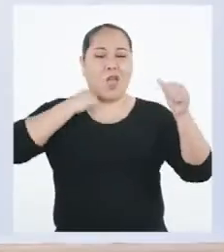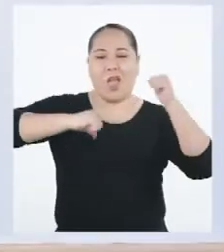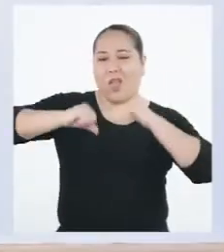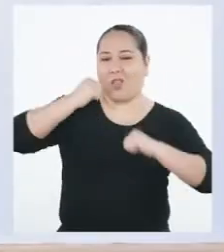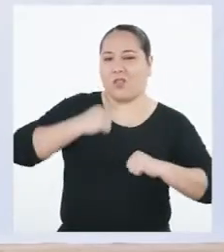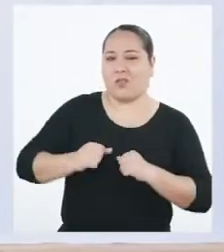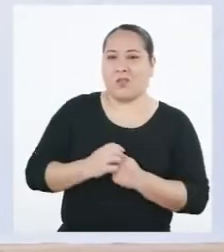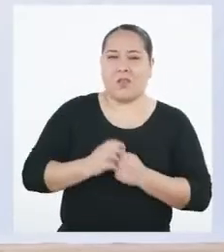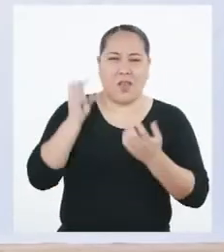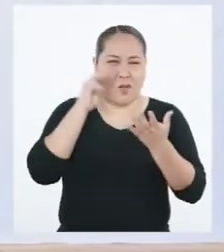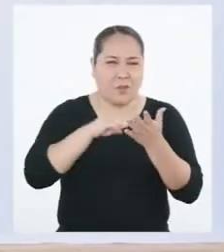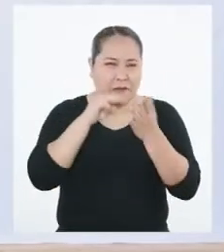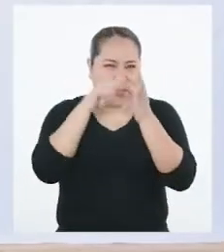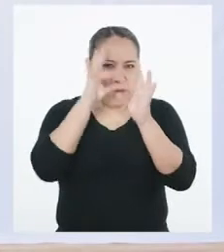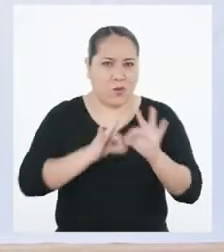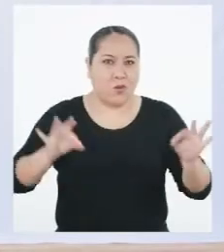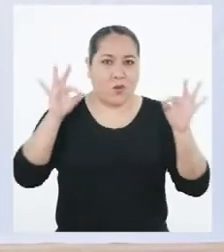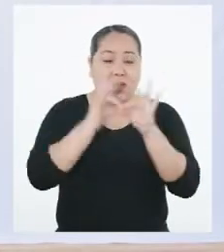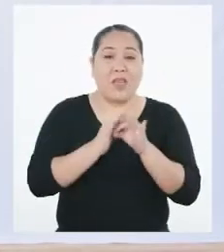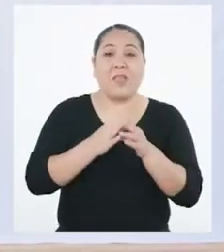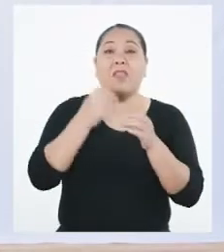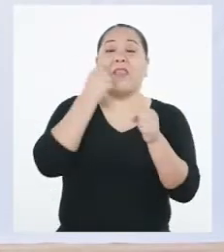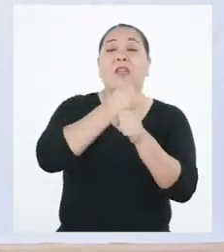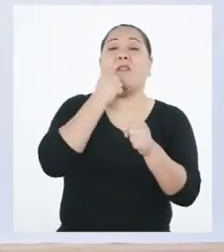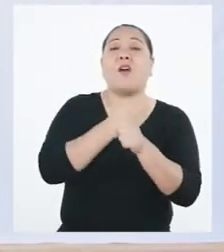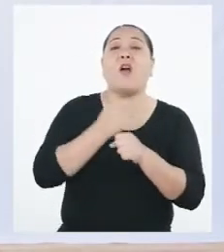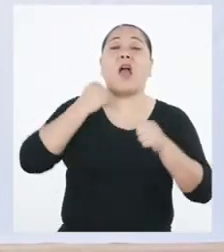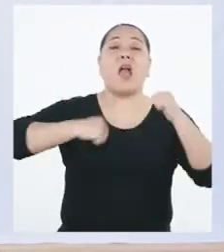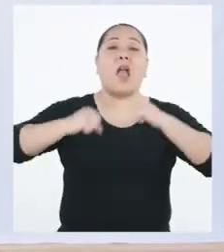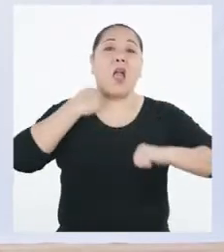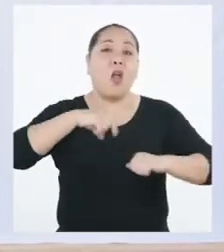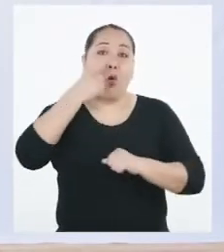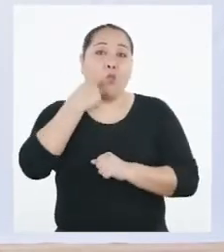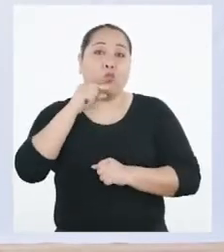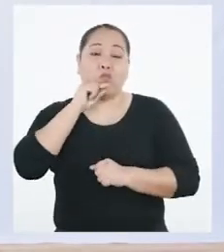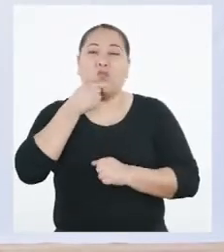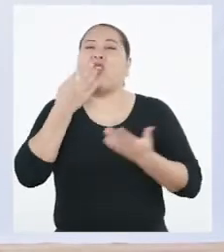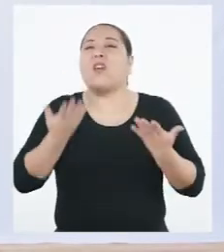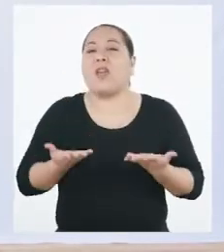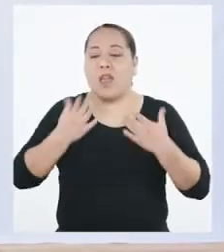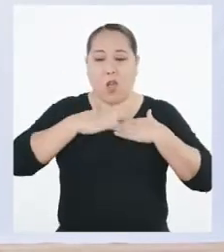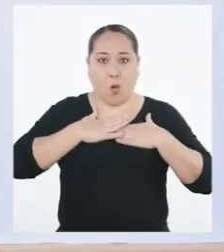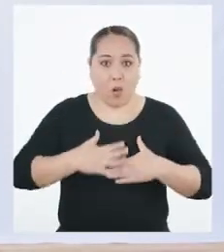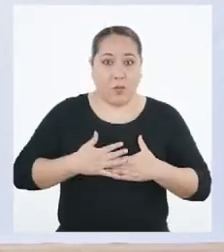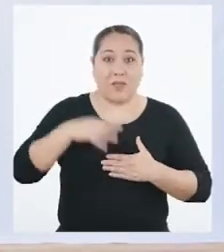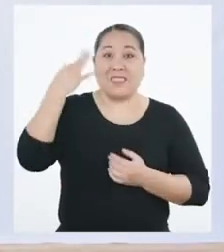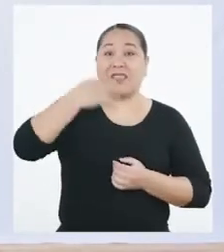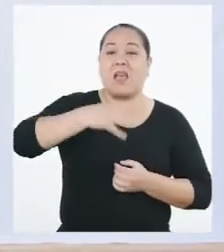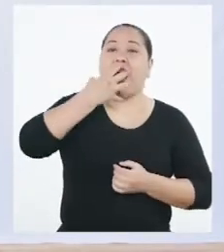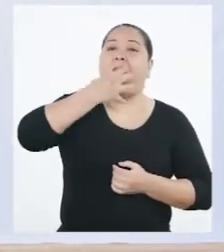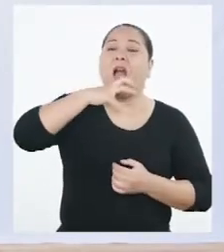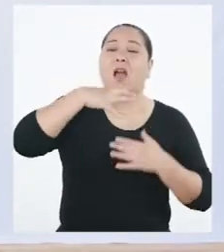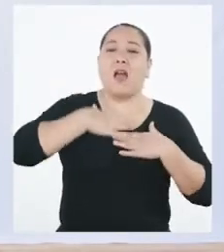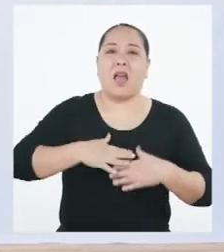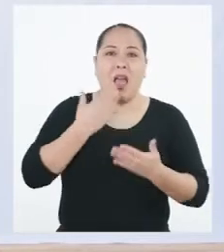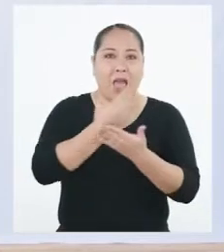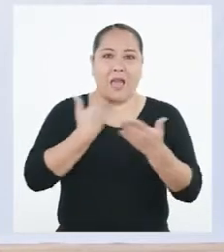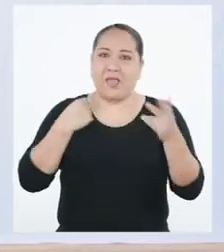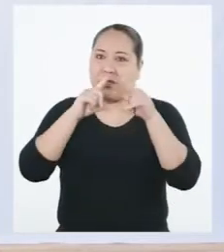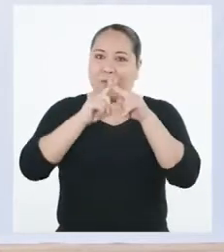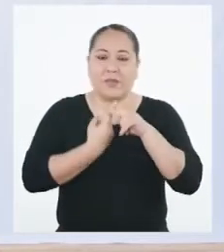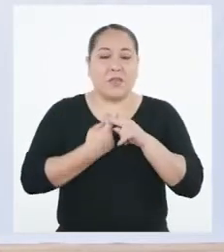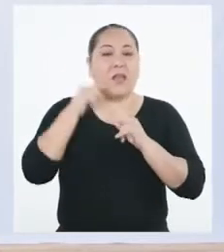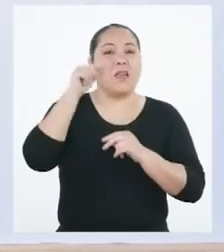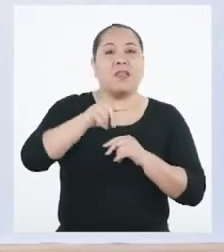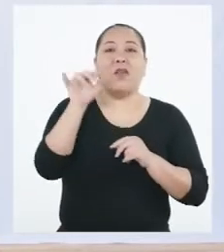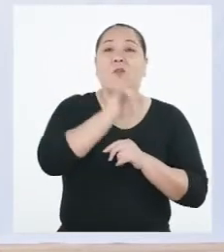¡Apensas! La herramienta de los actores y las actrices es su cuerpo. Por eso siempre calientan antes de salir de escena.